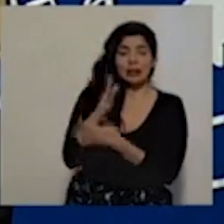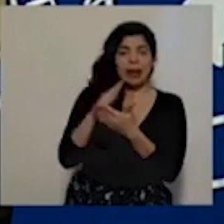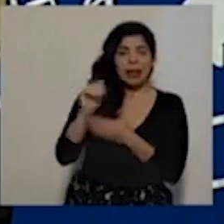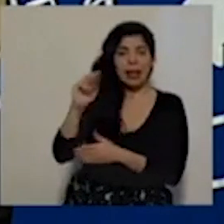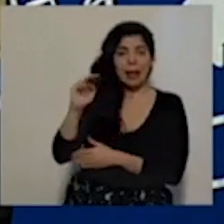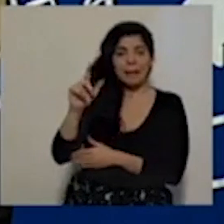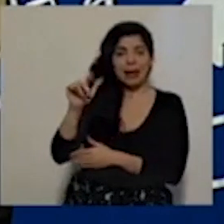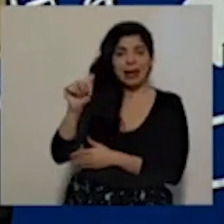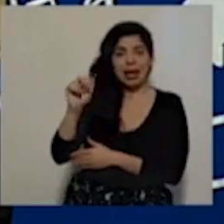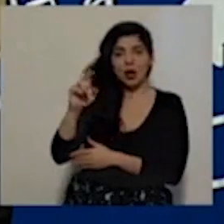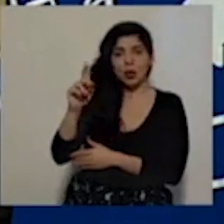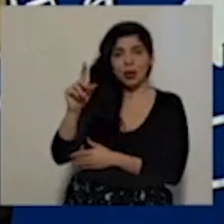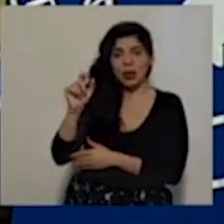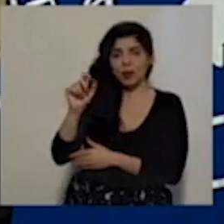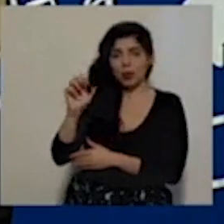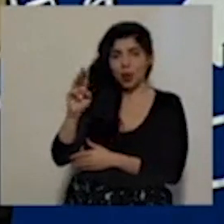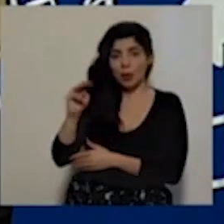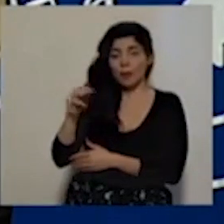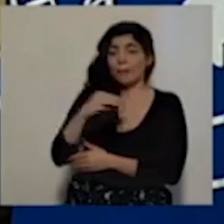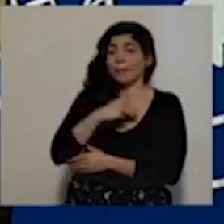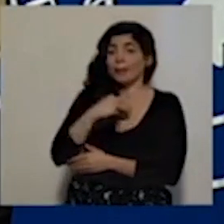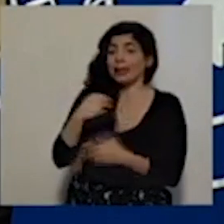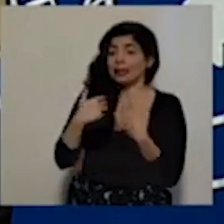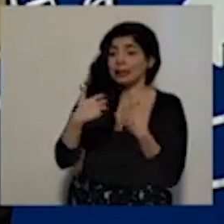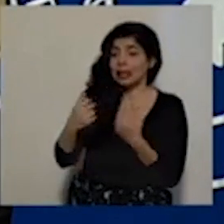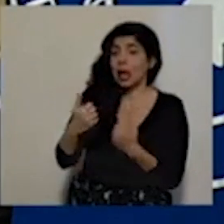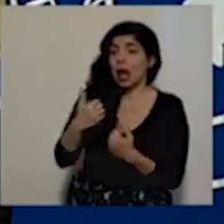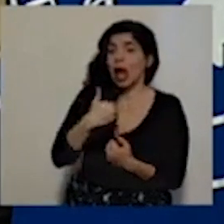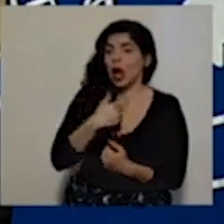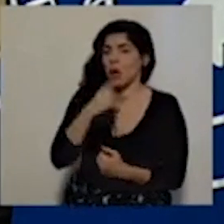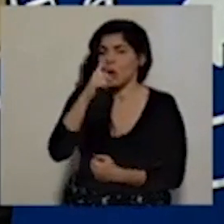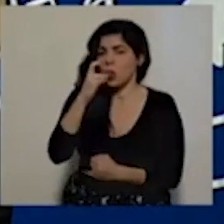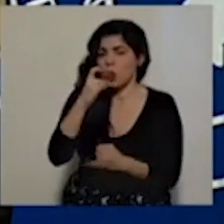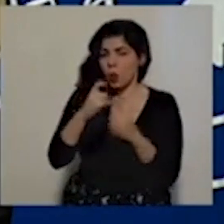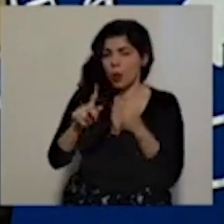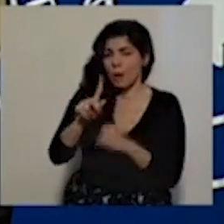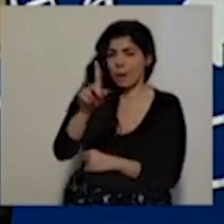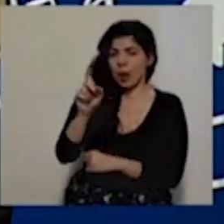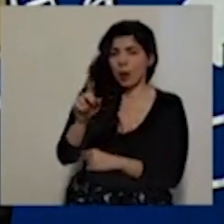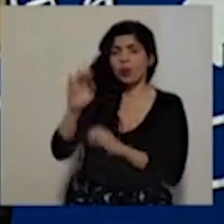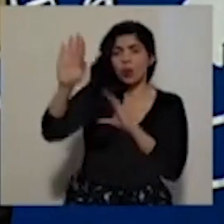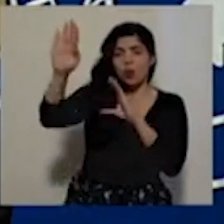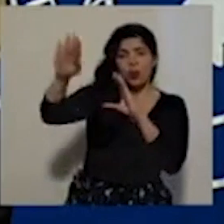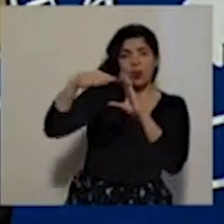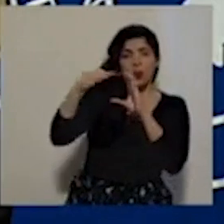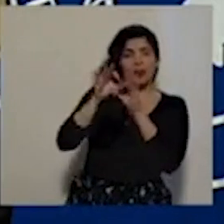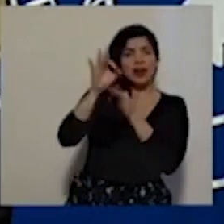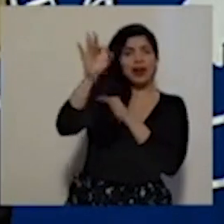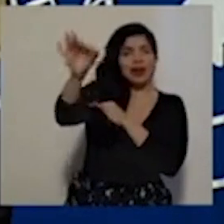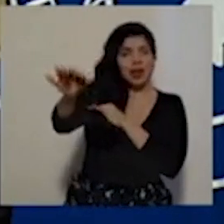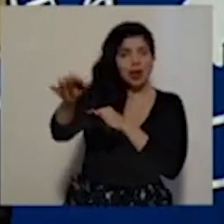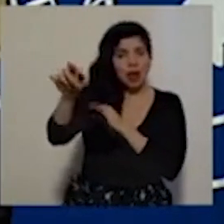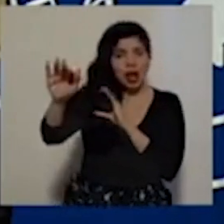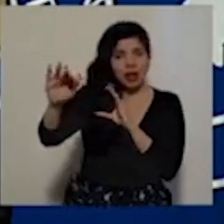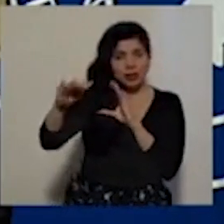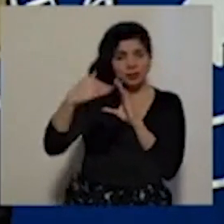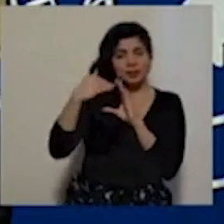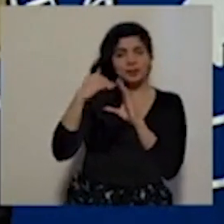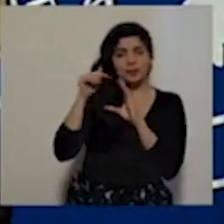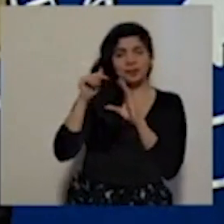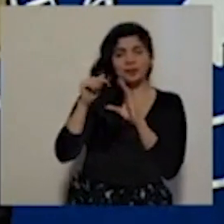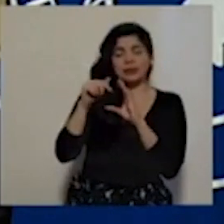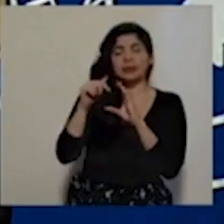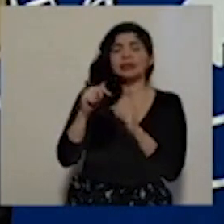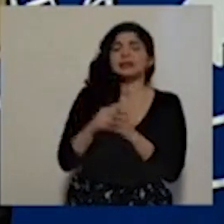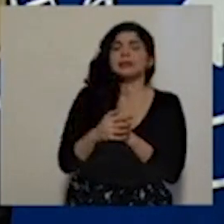.com. Señor Ministro Interino de Salud, tenemos la última consulta por parte de los medios regionales. Vía remota,